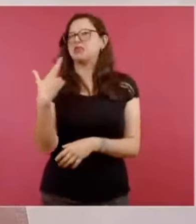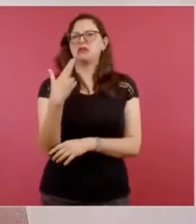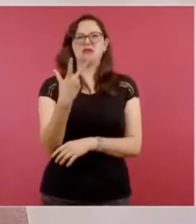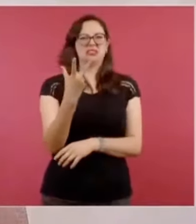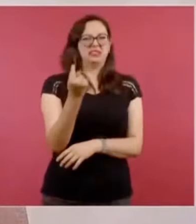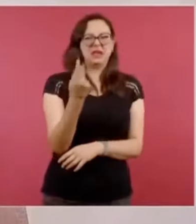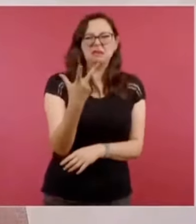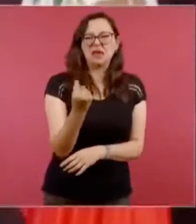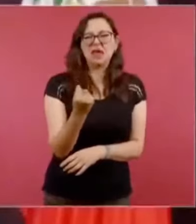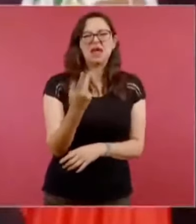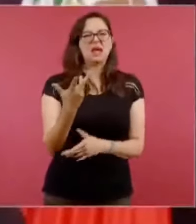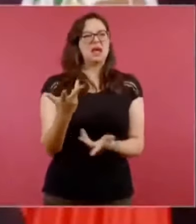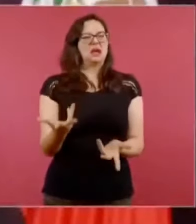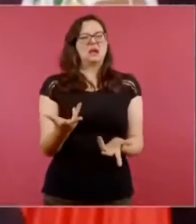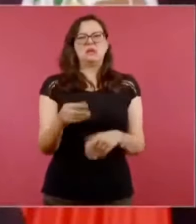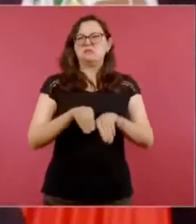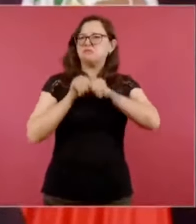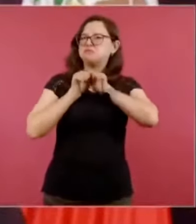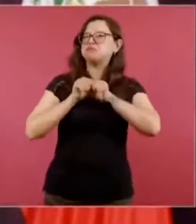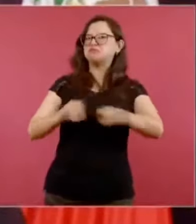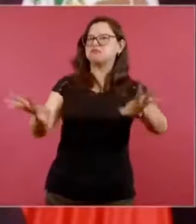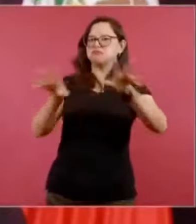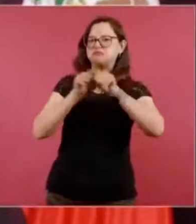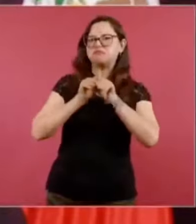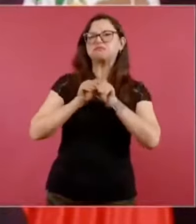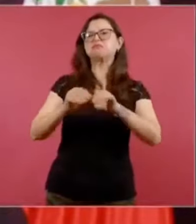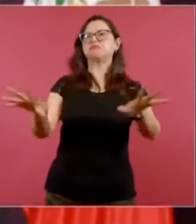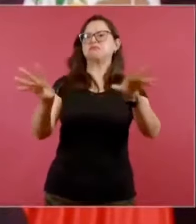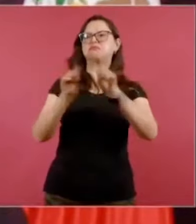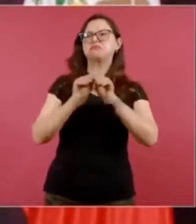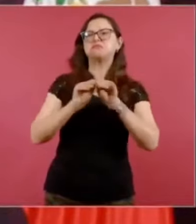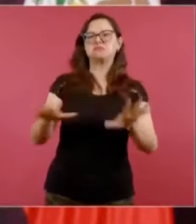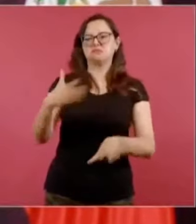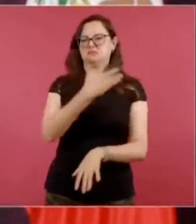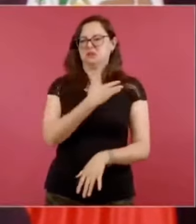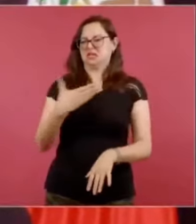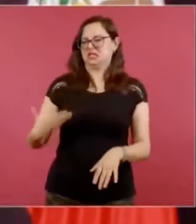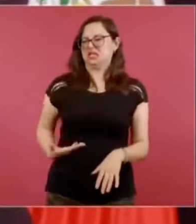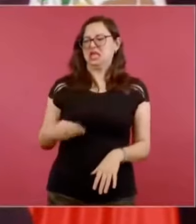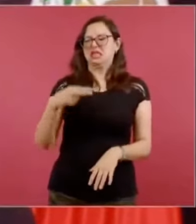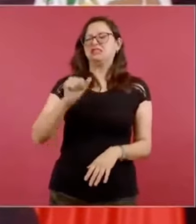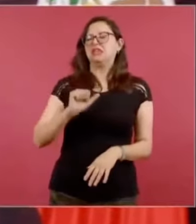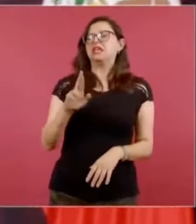de presidente narcotraficante?